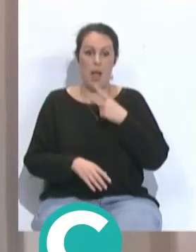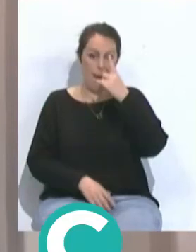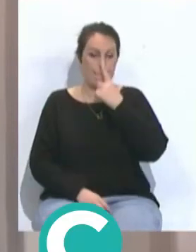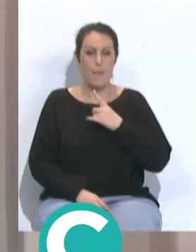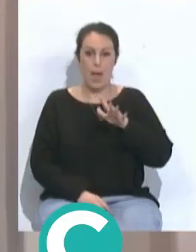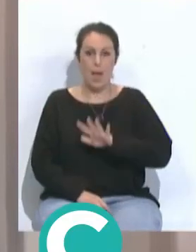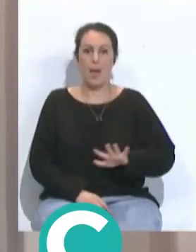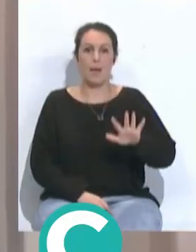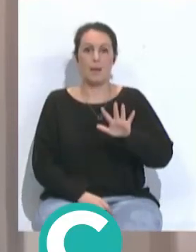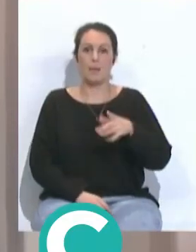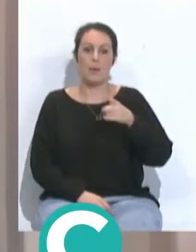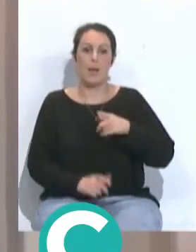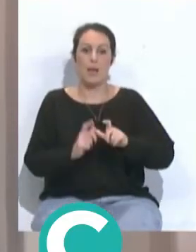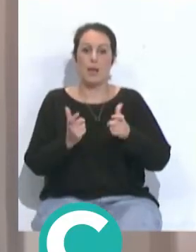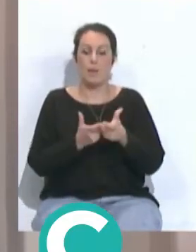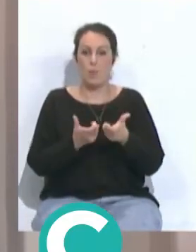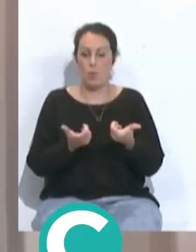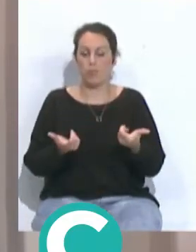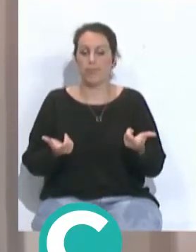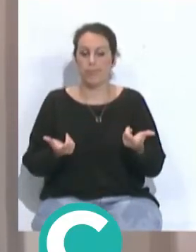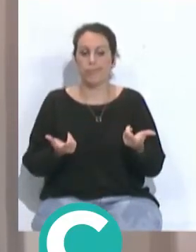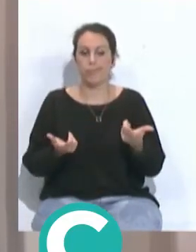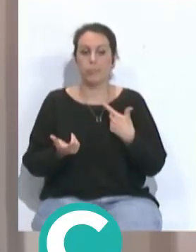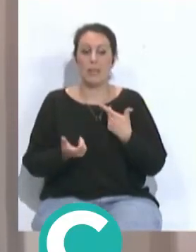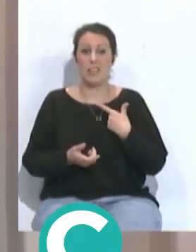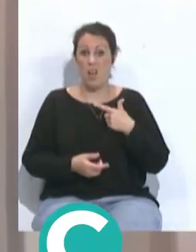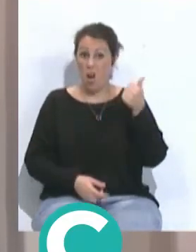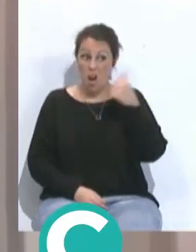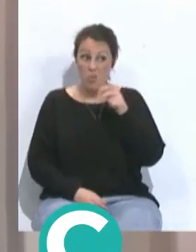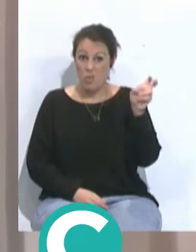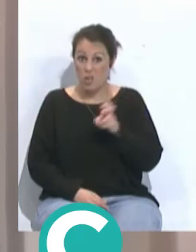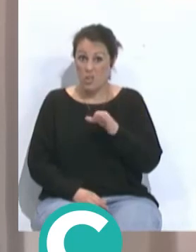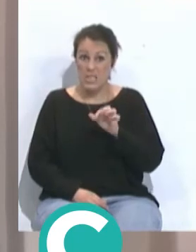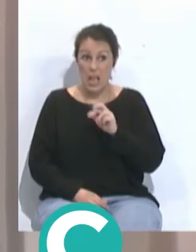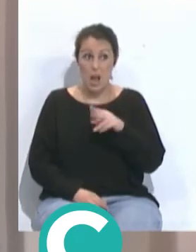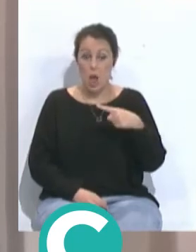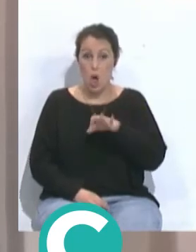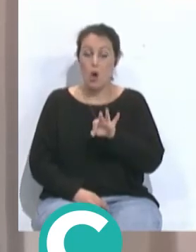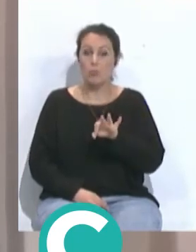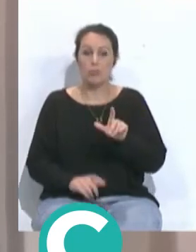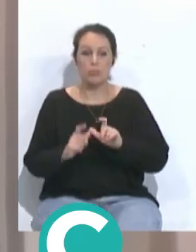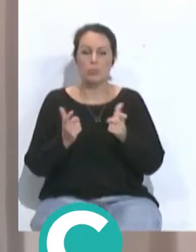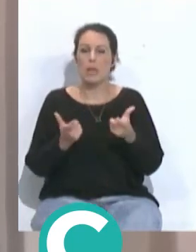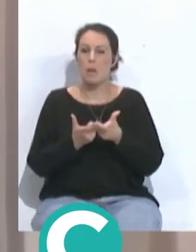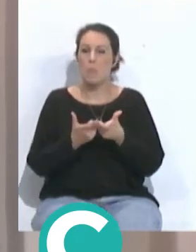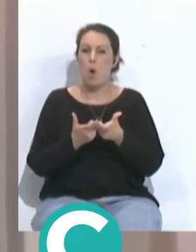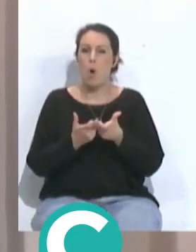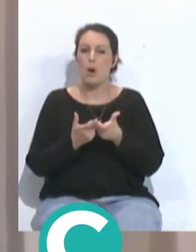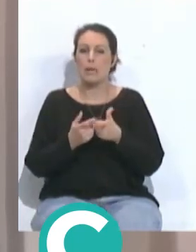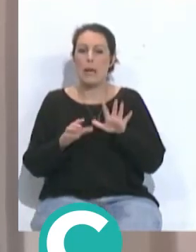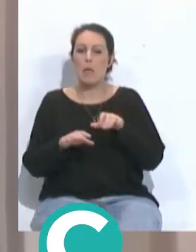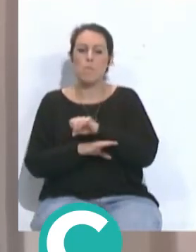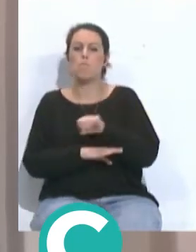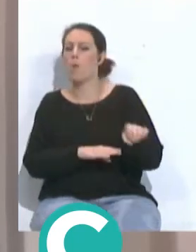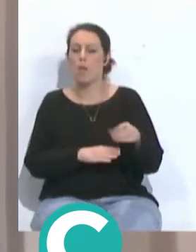y los partidos que está es que desde que está este señor aquí yo no veo no he visto un equipo que sea muy superior al Cádiz